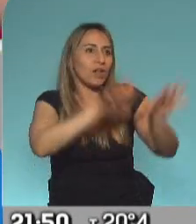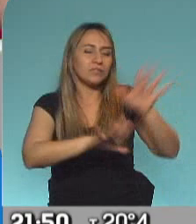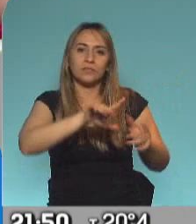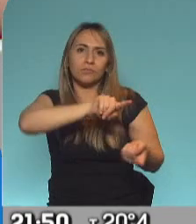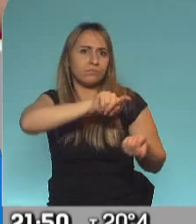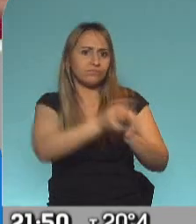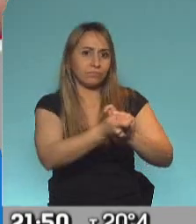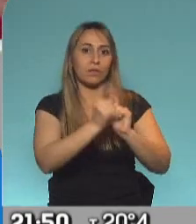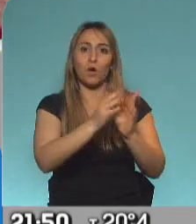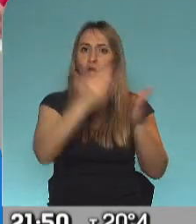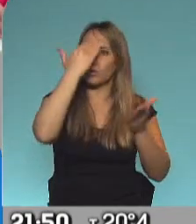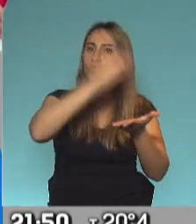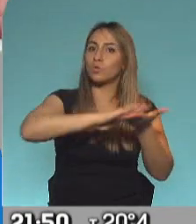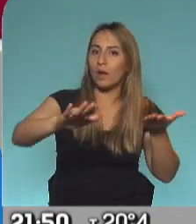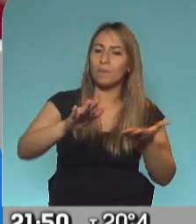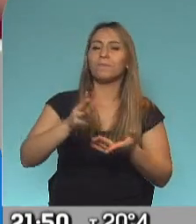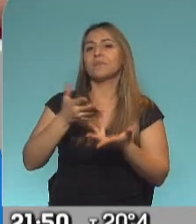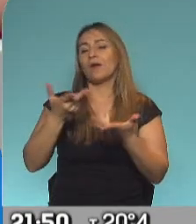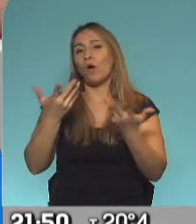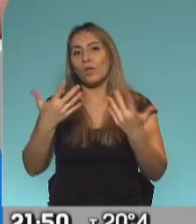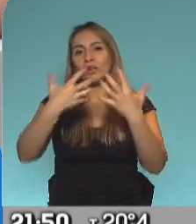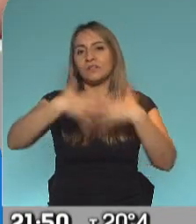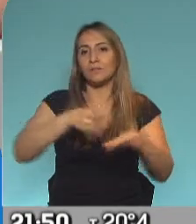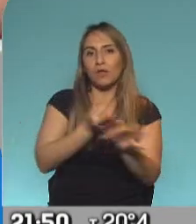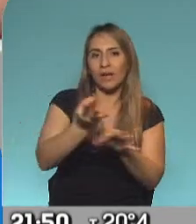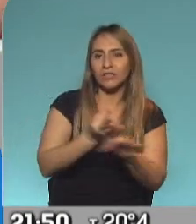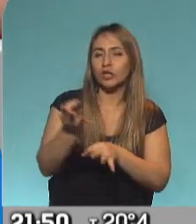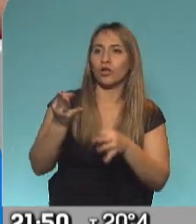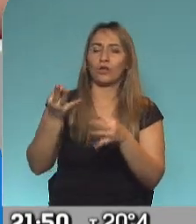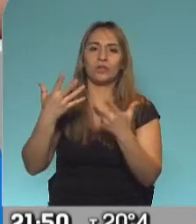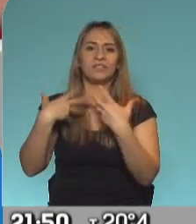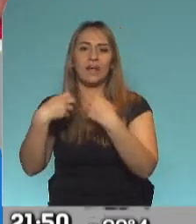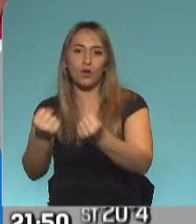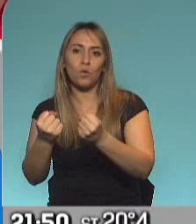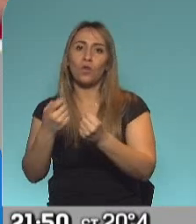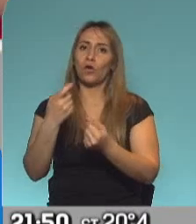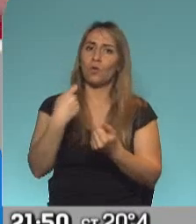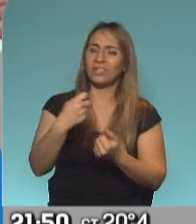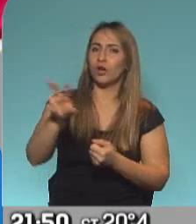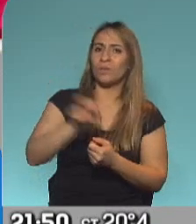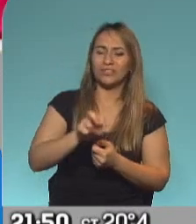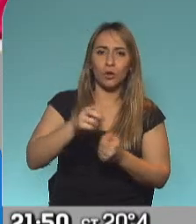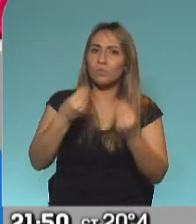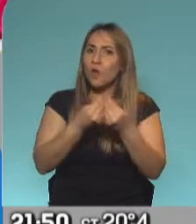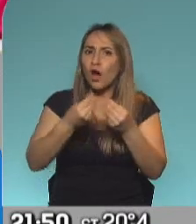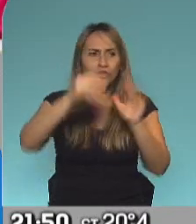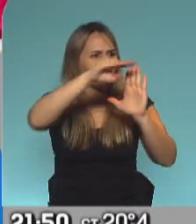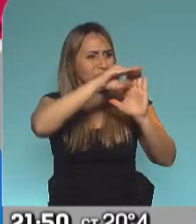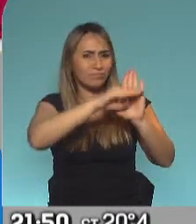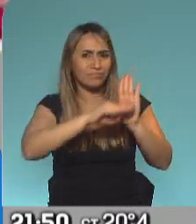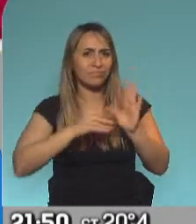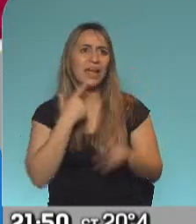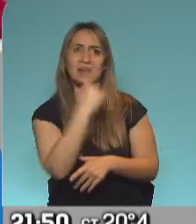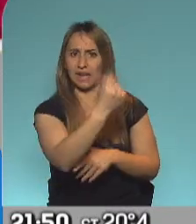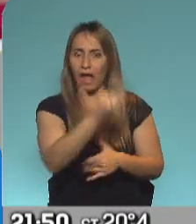sistema educativo, de la sanidad pública, del tema de las jubilaciones, las pensiones. Hay muchos reclamos que se suman a estos,